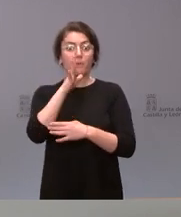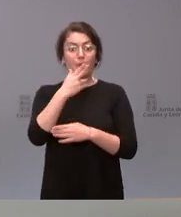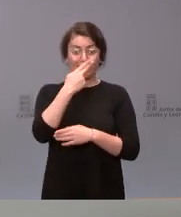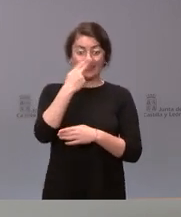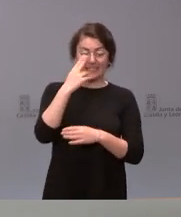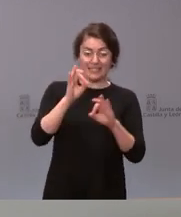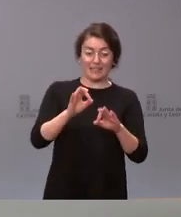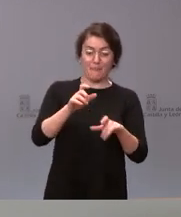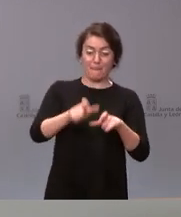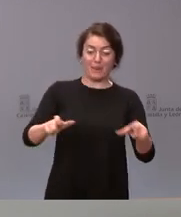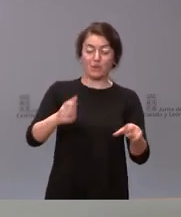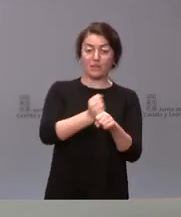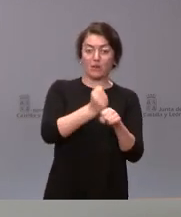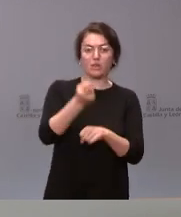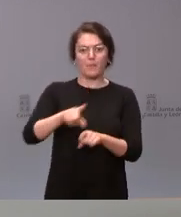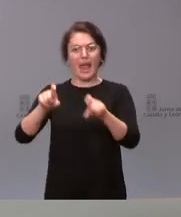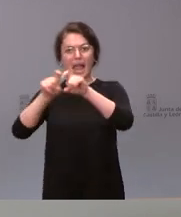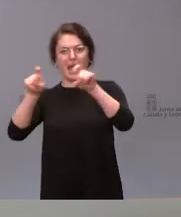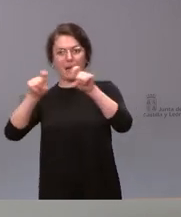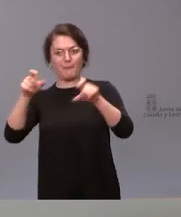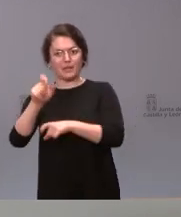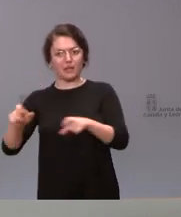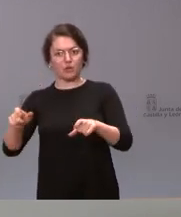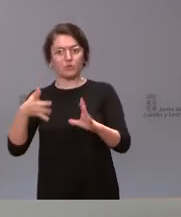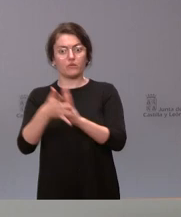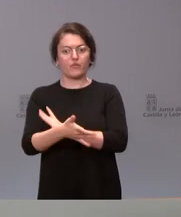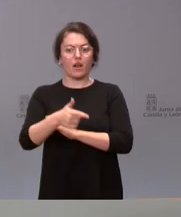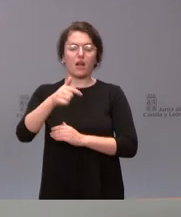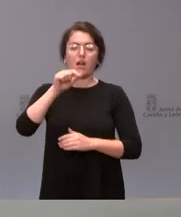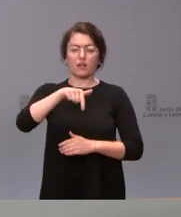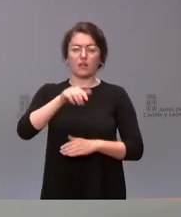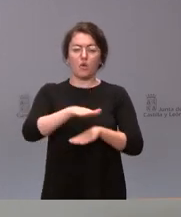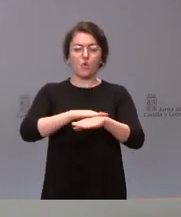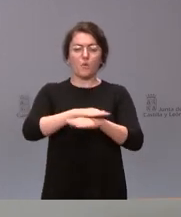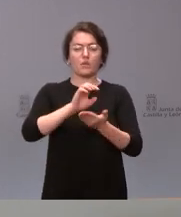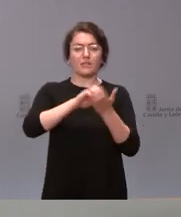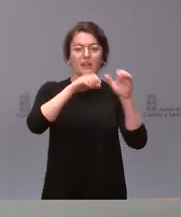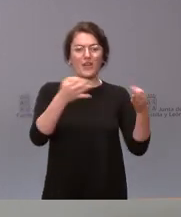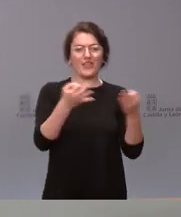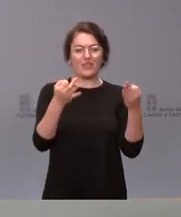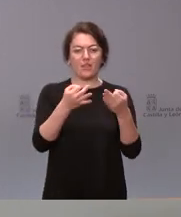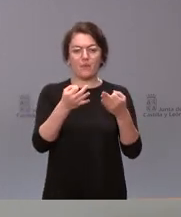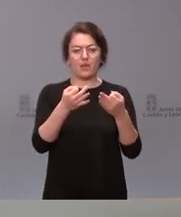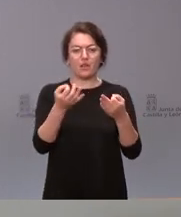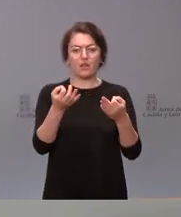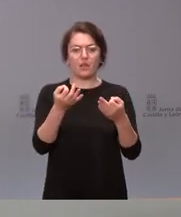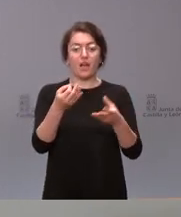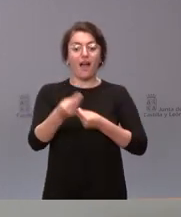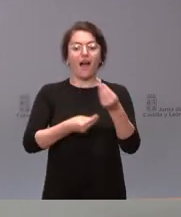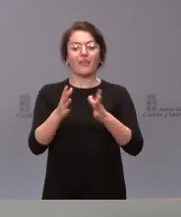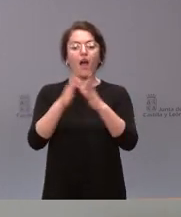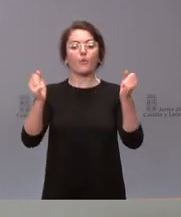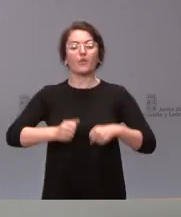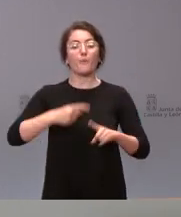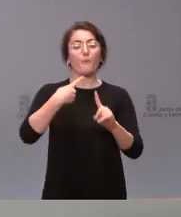empresarios, y es voluntad del Gobierno de Castilla y León, intentar llegar a acuerdos beneficiosos para trabajadores y empresas con los agentes